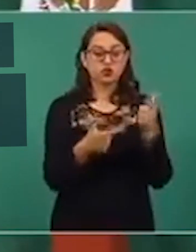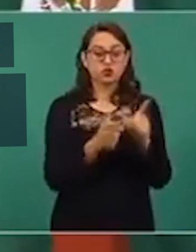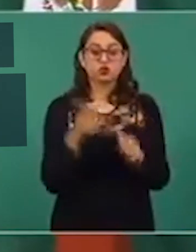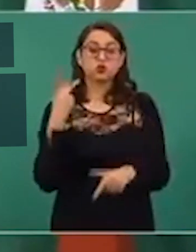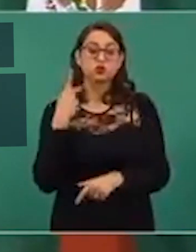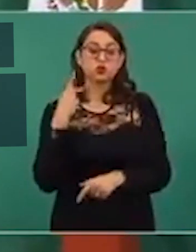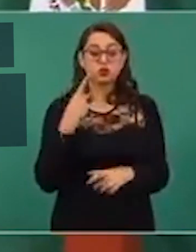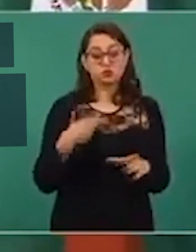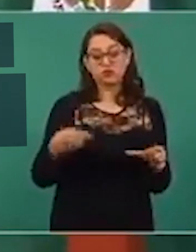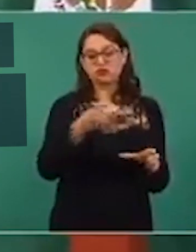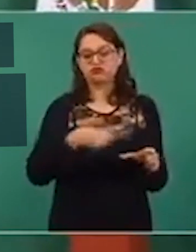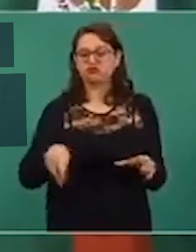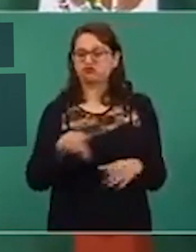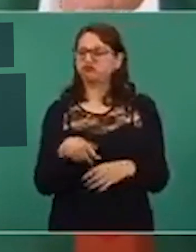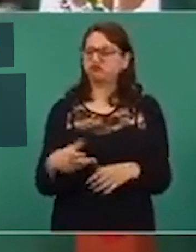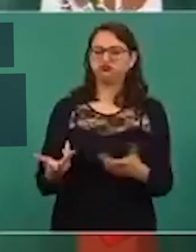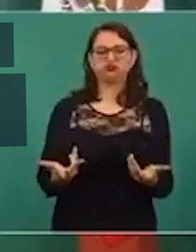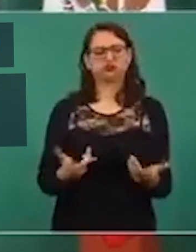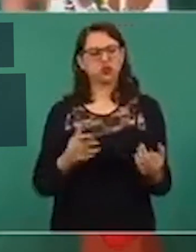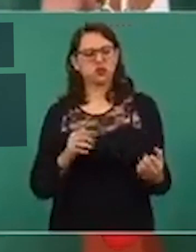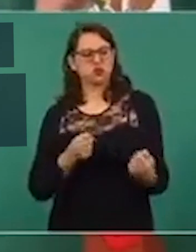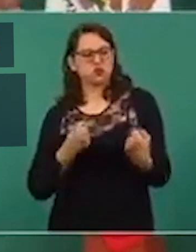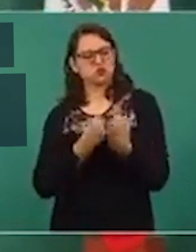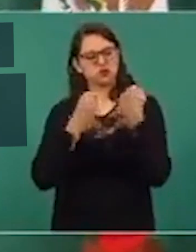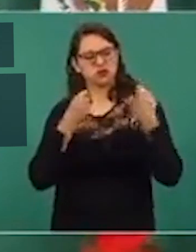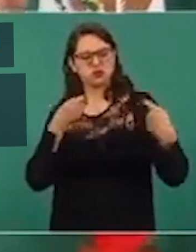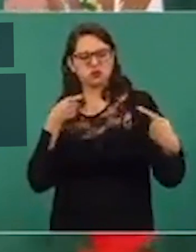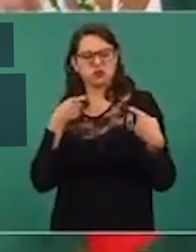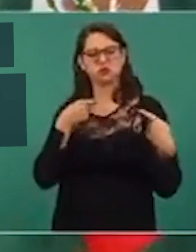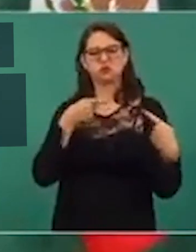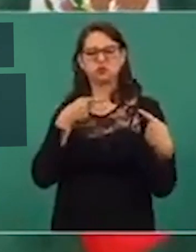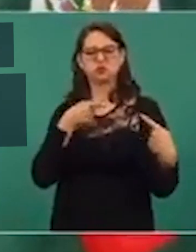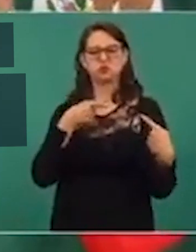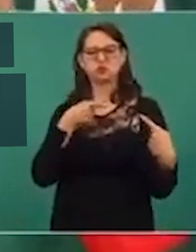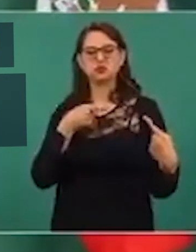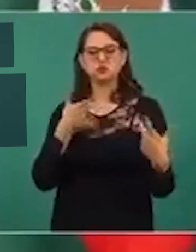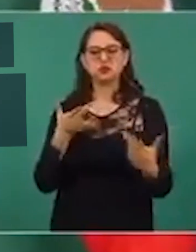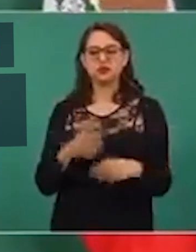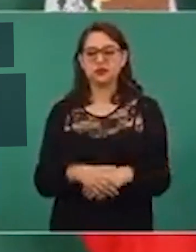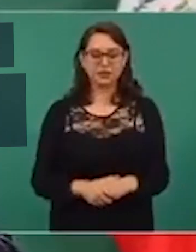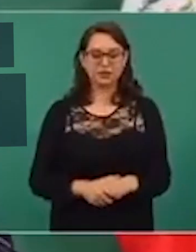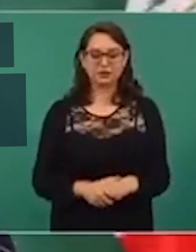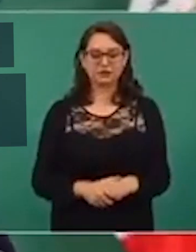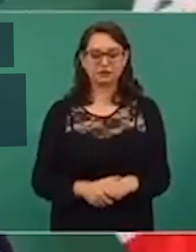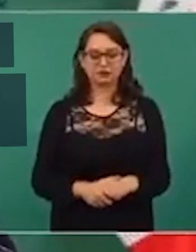estaban enfrentados, engañando